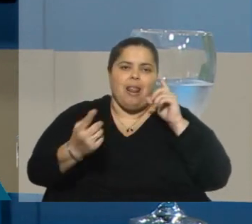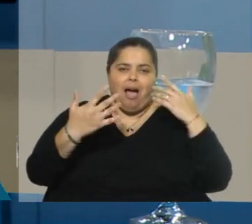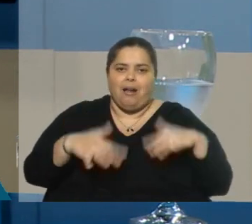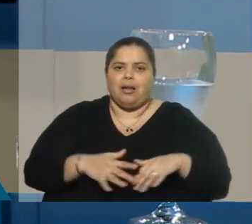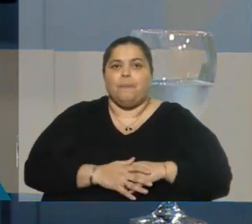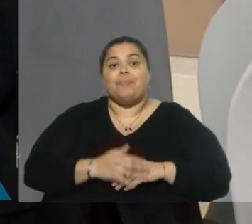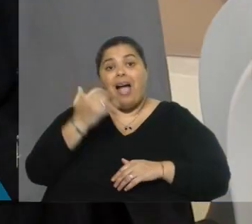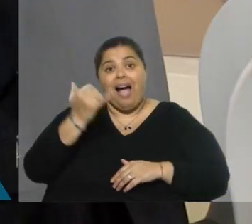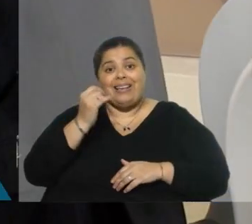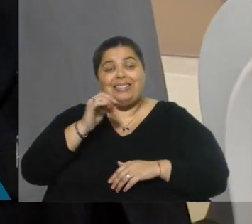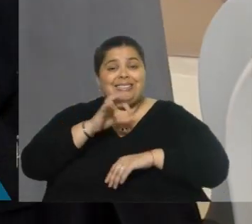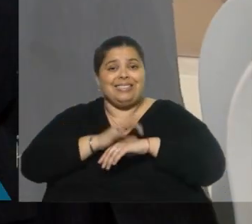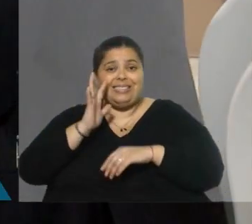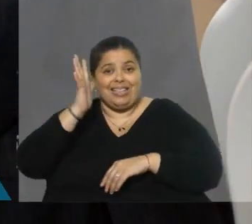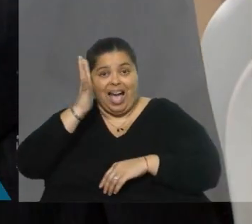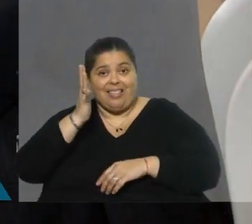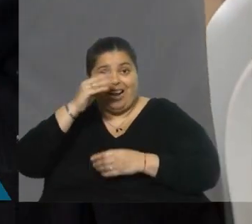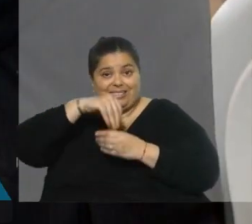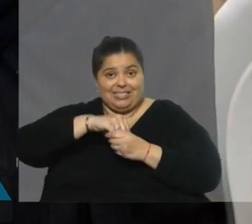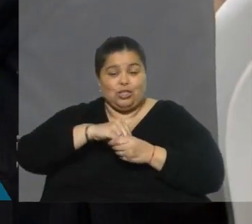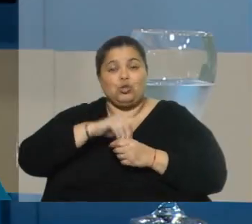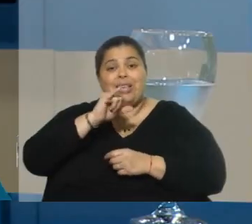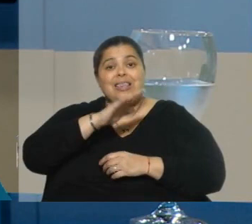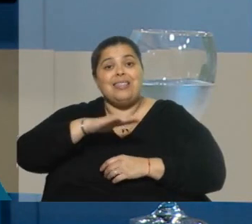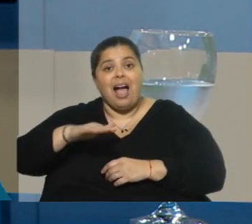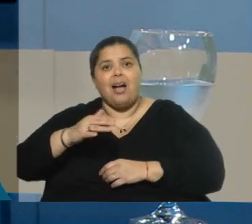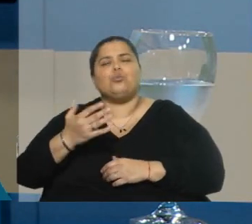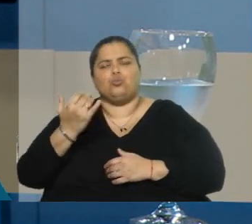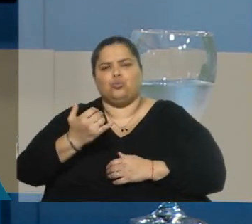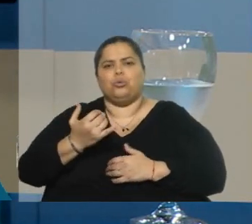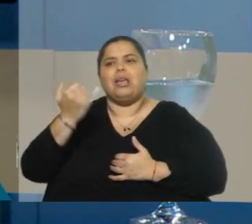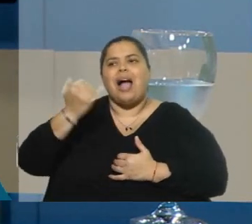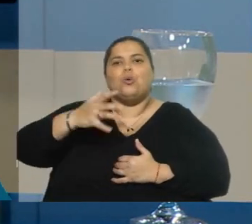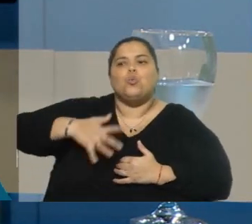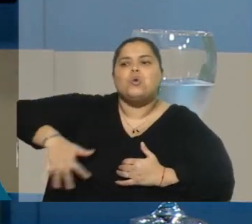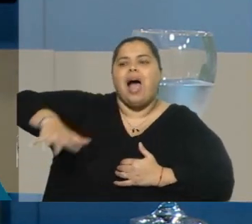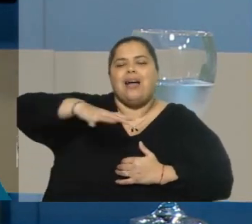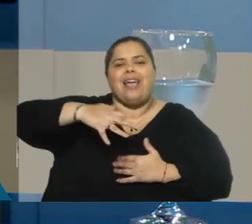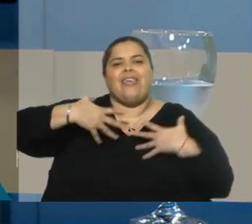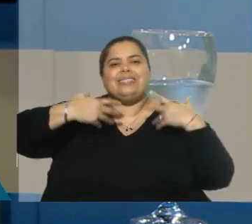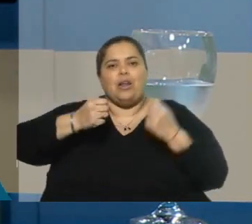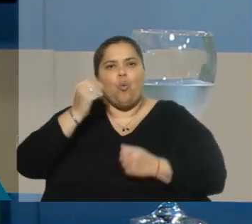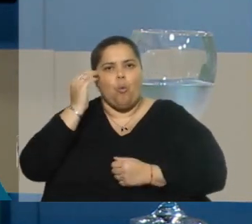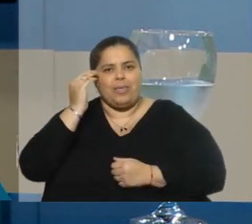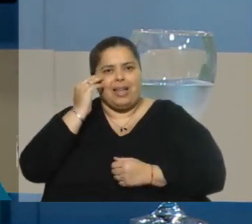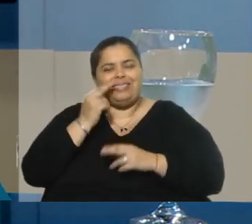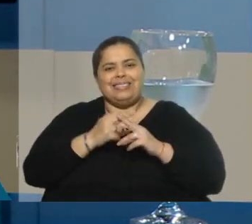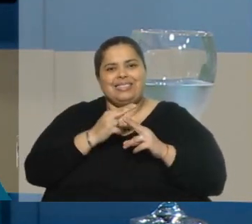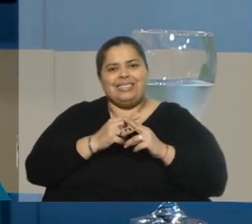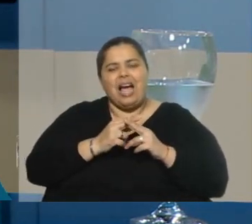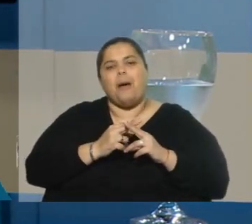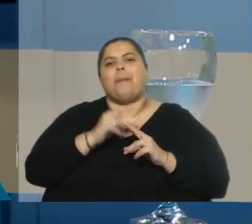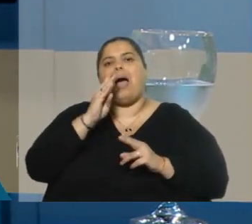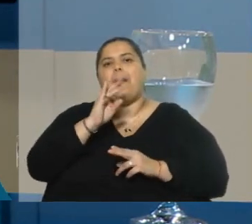psiquiatras el INAW? ¿Tiene chance de acceder rápido? Nosotros tenemos un área de salud mental que se denomina PIE, Programa de Intervenciones